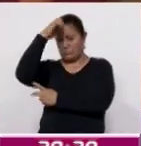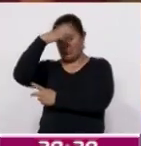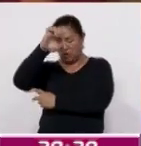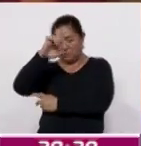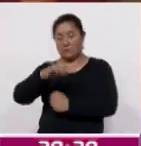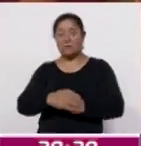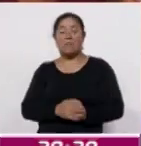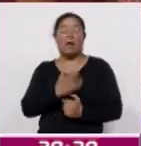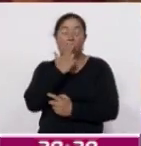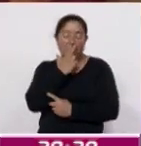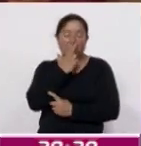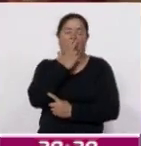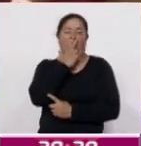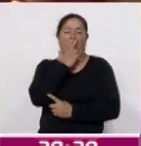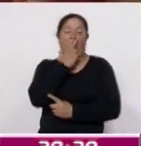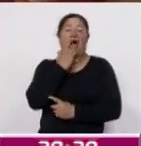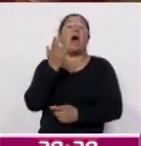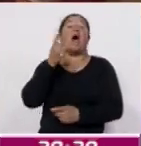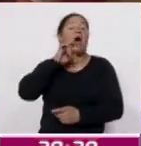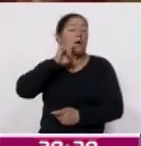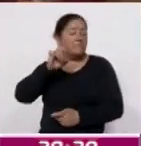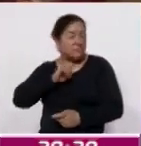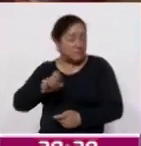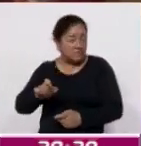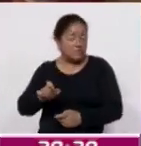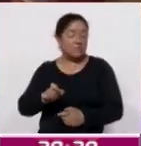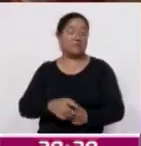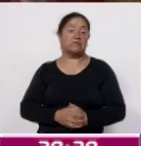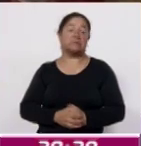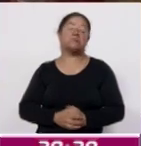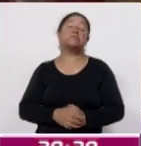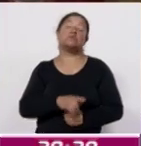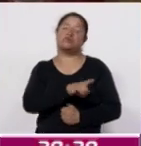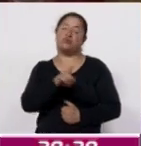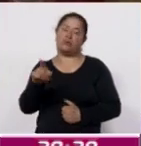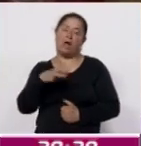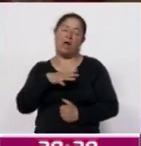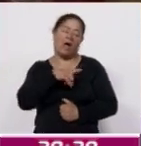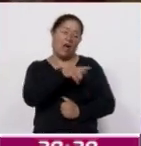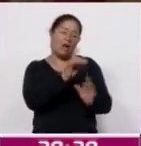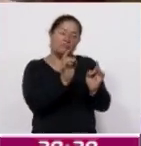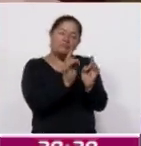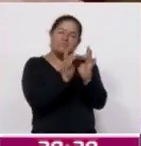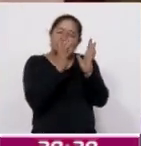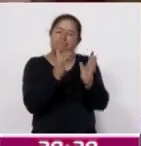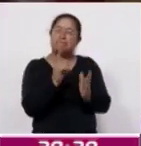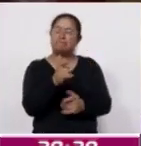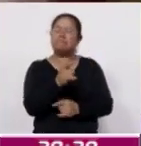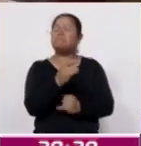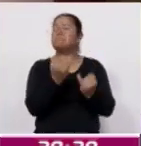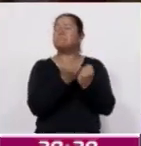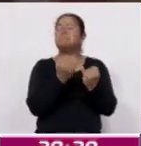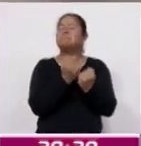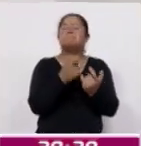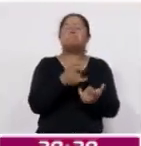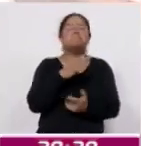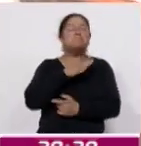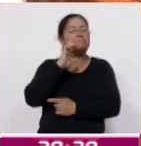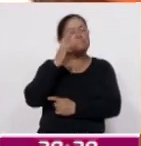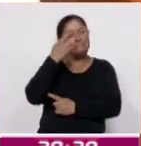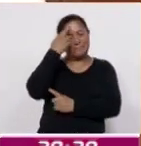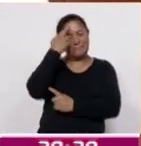donde puedan disfrutar con amistades, donde creen momentos que recuerden también con mucho amor.